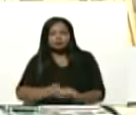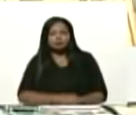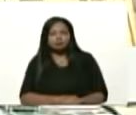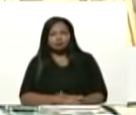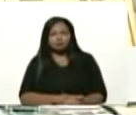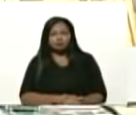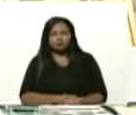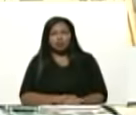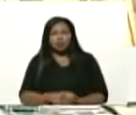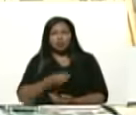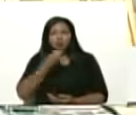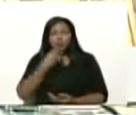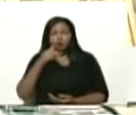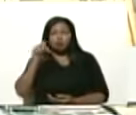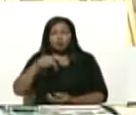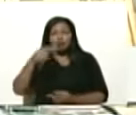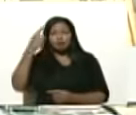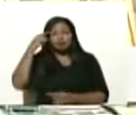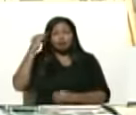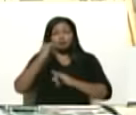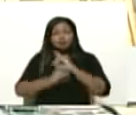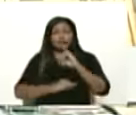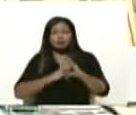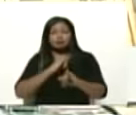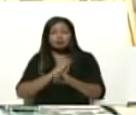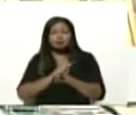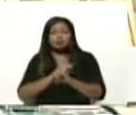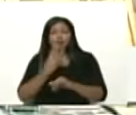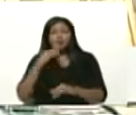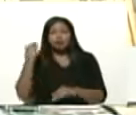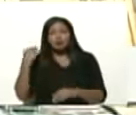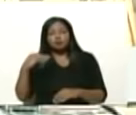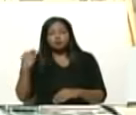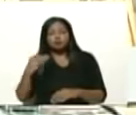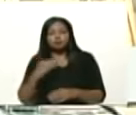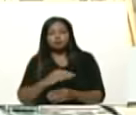Bueno, hoy es el día internacional de la juventud,